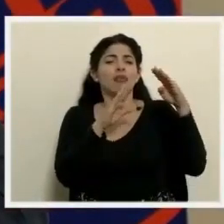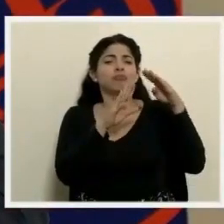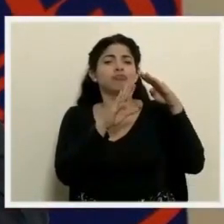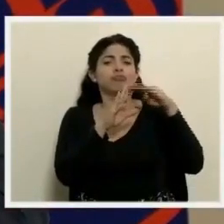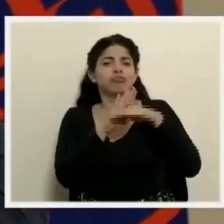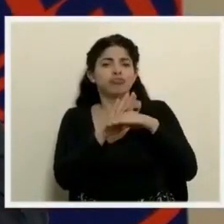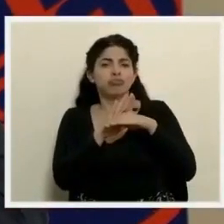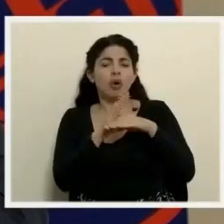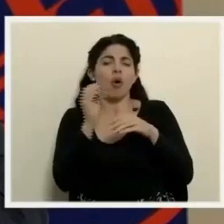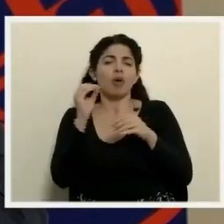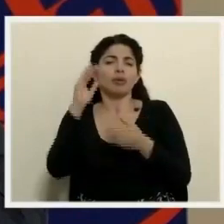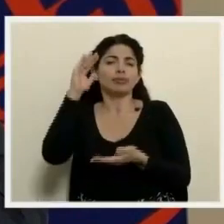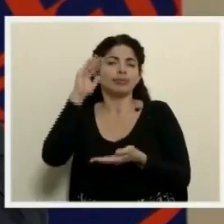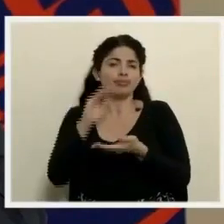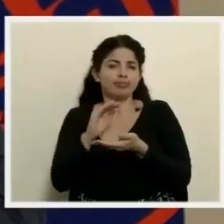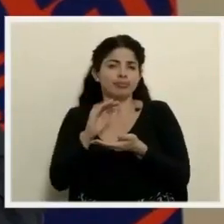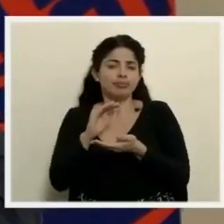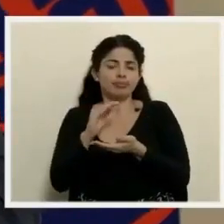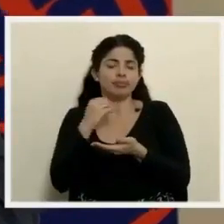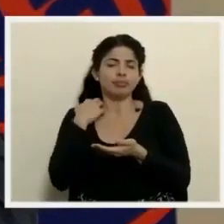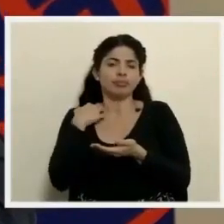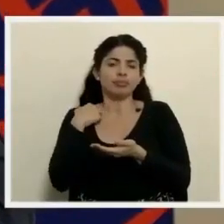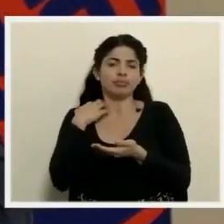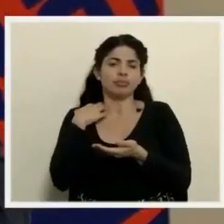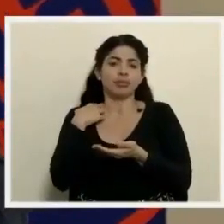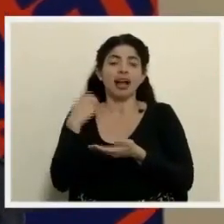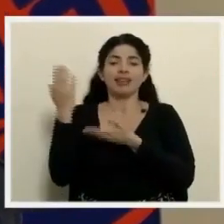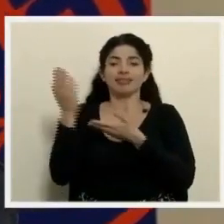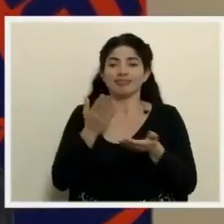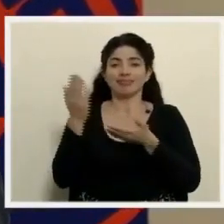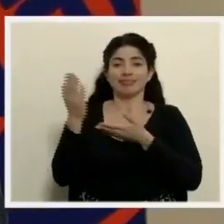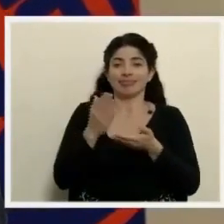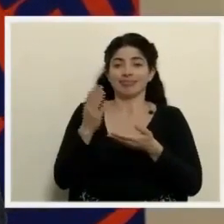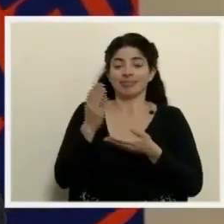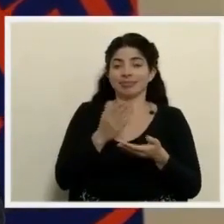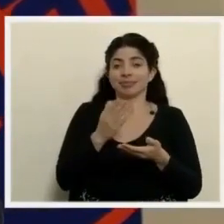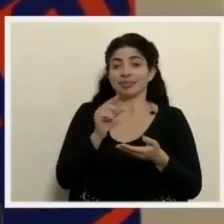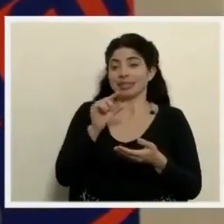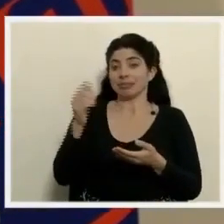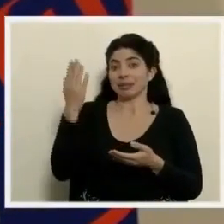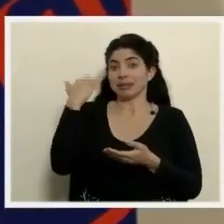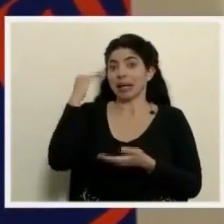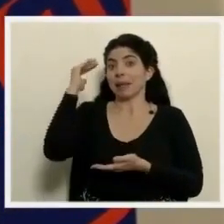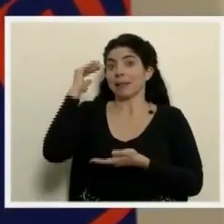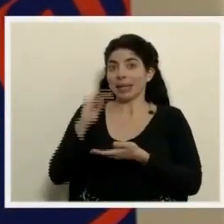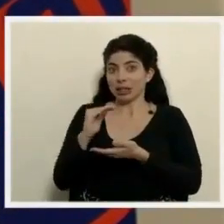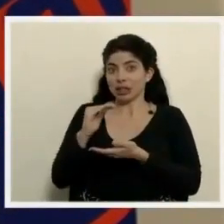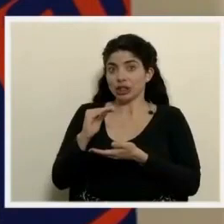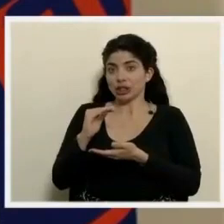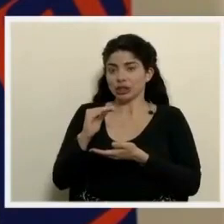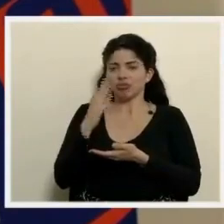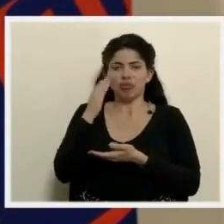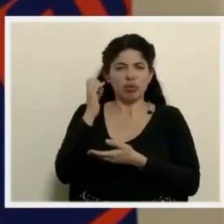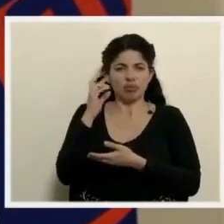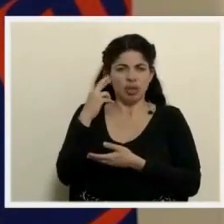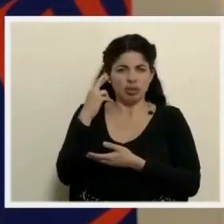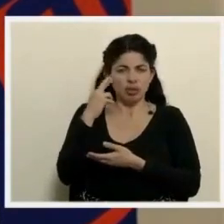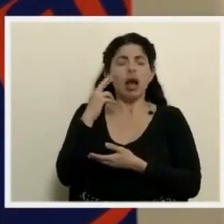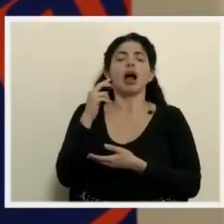el ingreso de la semana anterior, realmente esto obedece